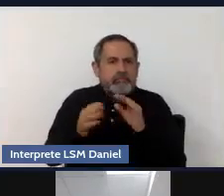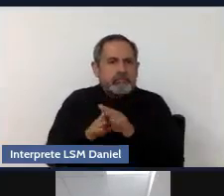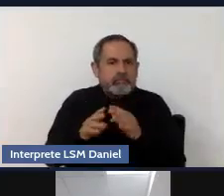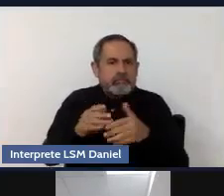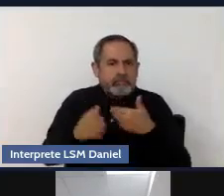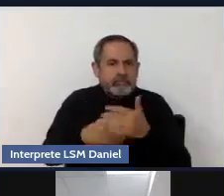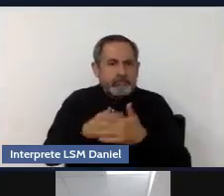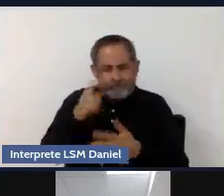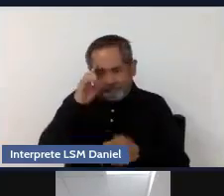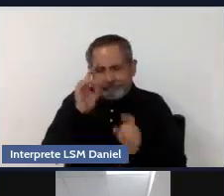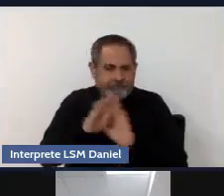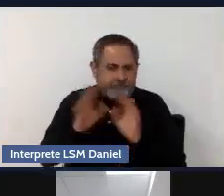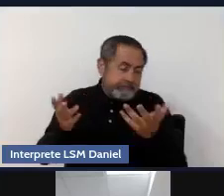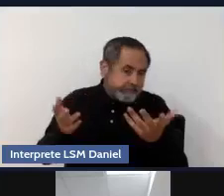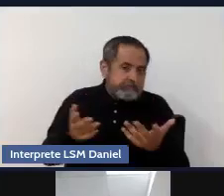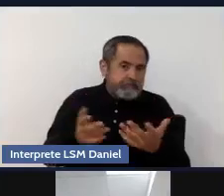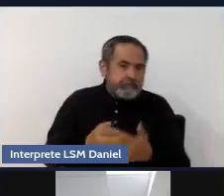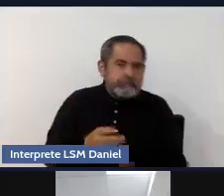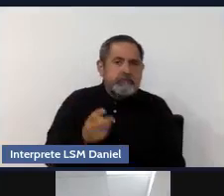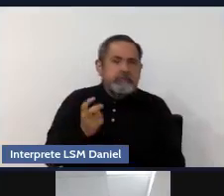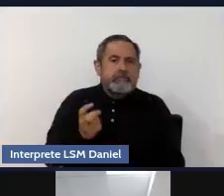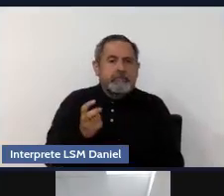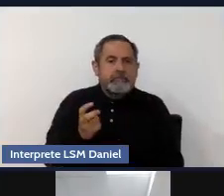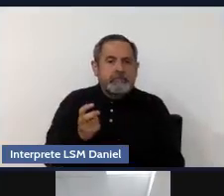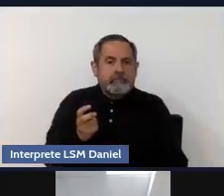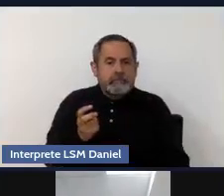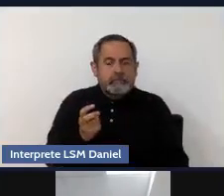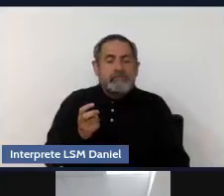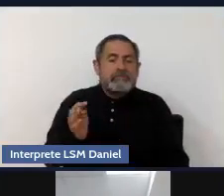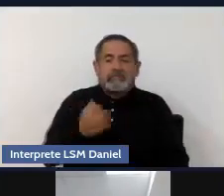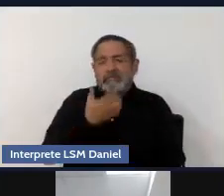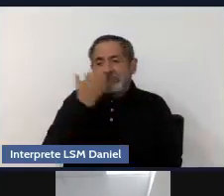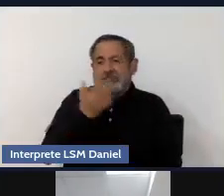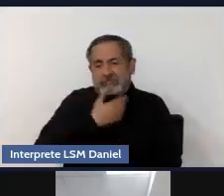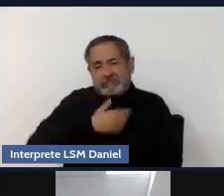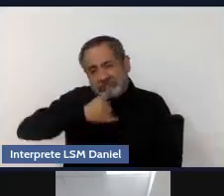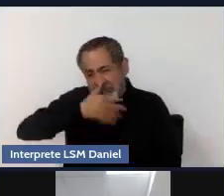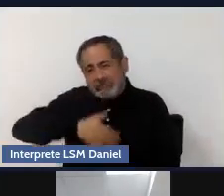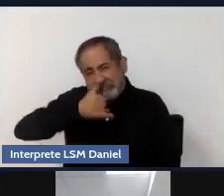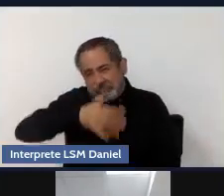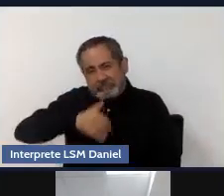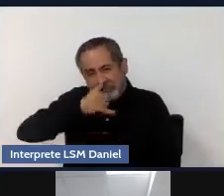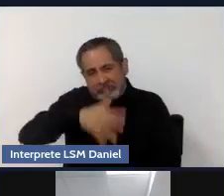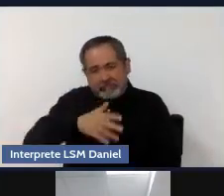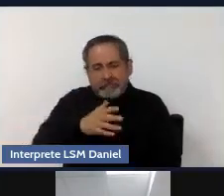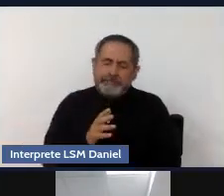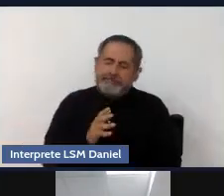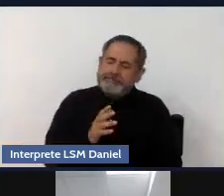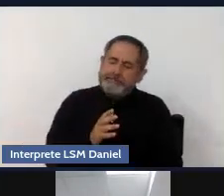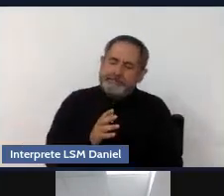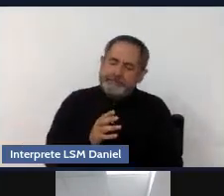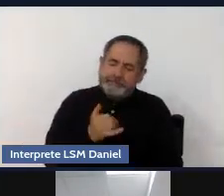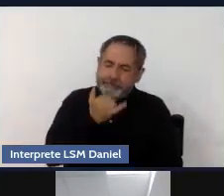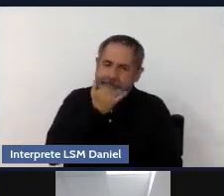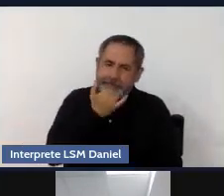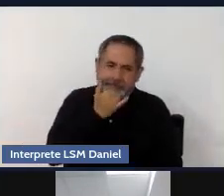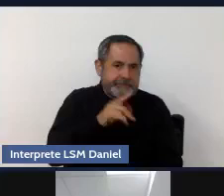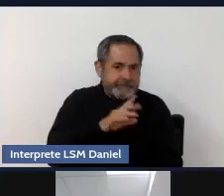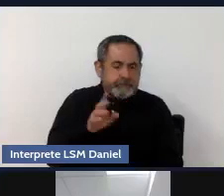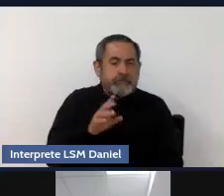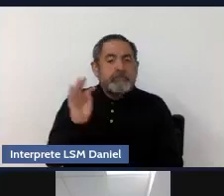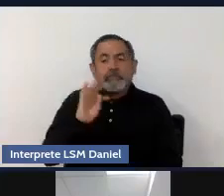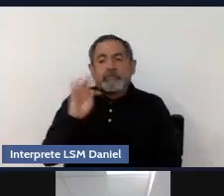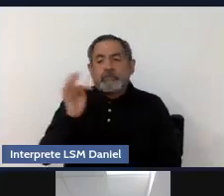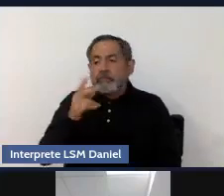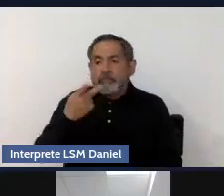manera violenta. Entonces, puede ser que se acostumbre a que esa es su manera de reacción o que las personas a su alrededor